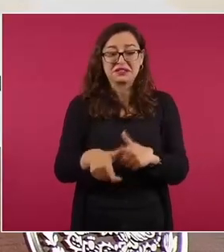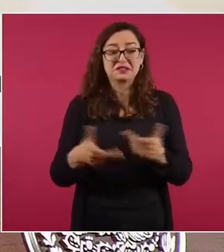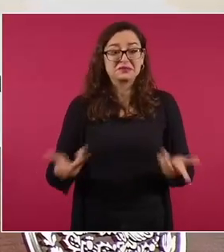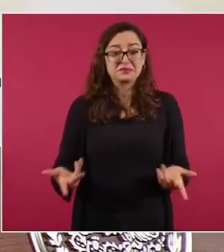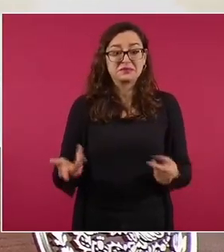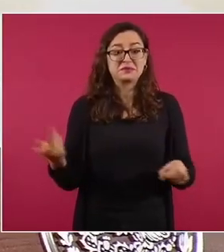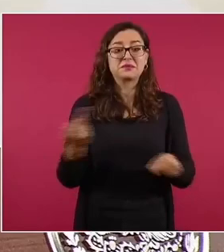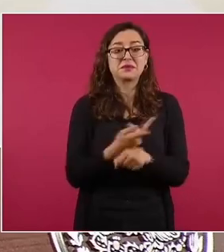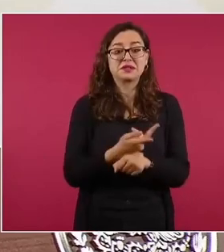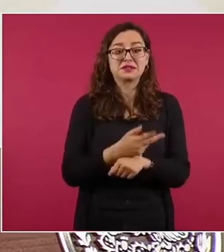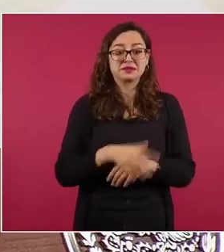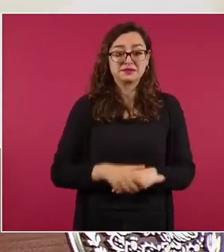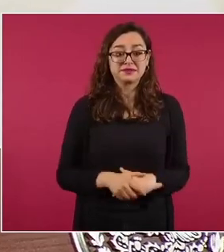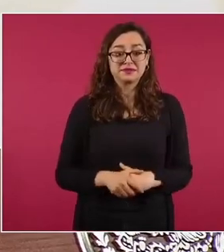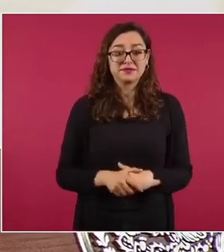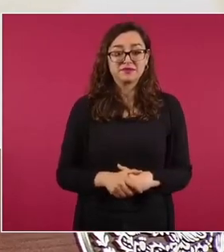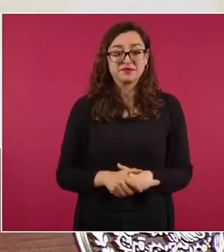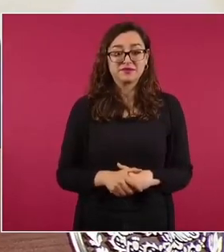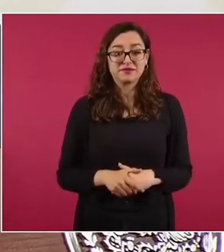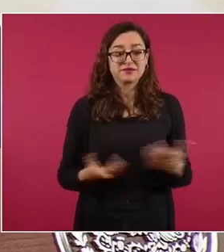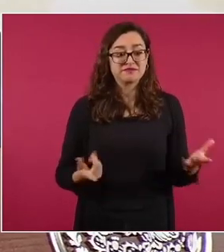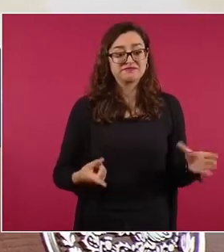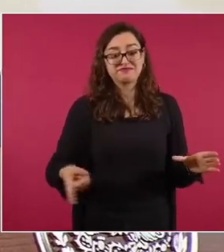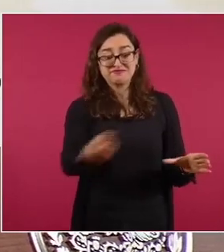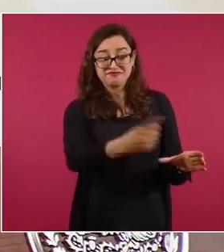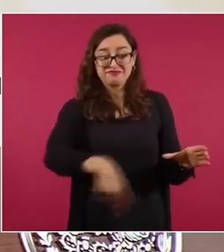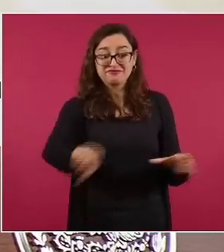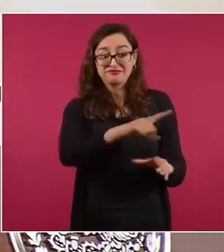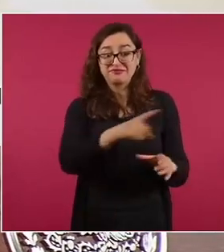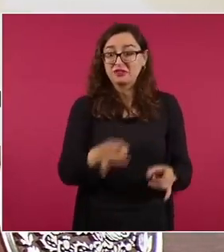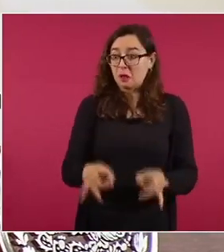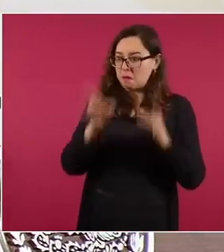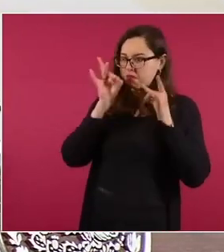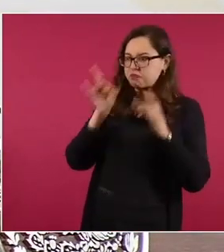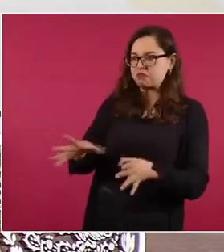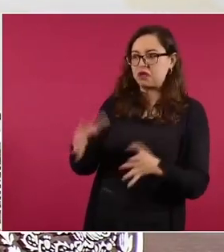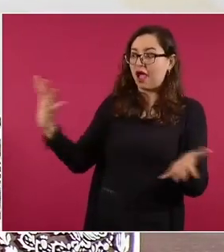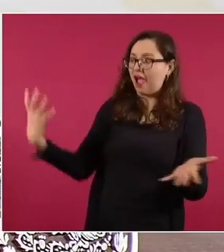reacción es moralmente imposible.